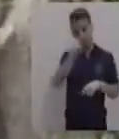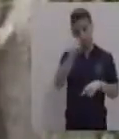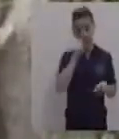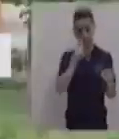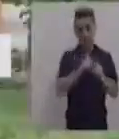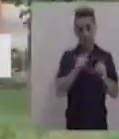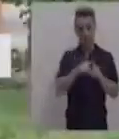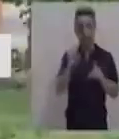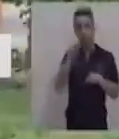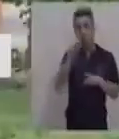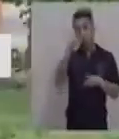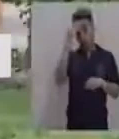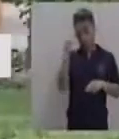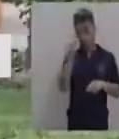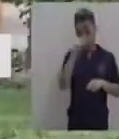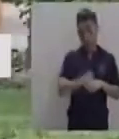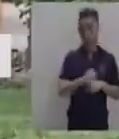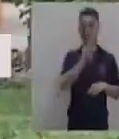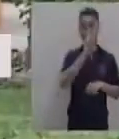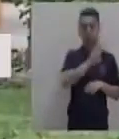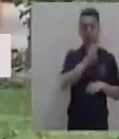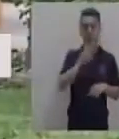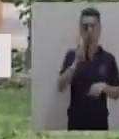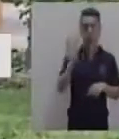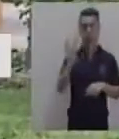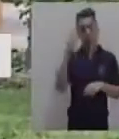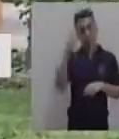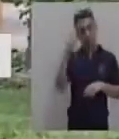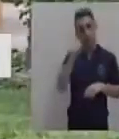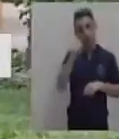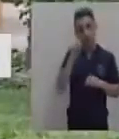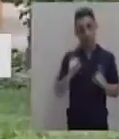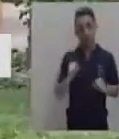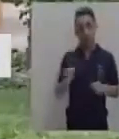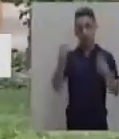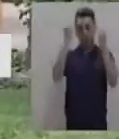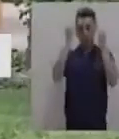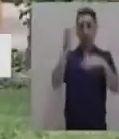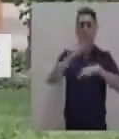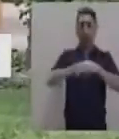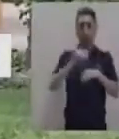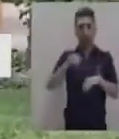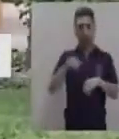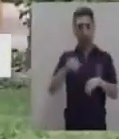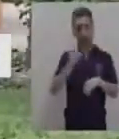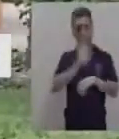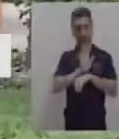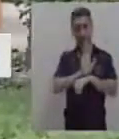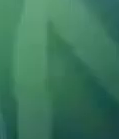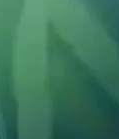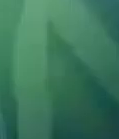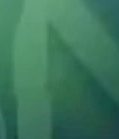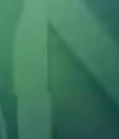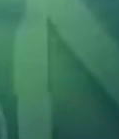Espero que ustedes también. No te olvides de ingresar a nuestro portal de internet para reforzar todo lo aprendido dentro del programa.